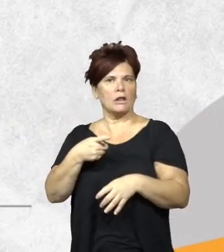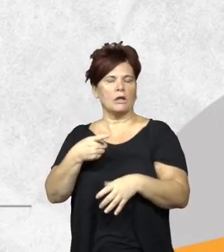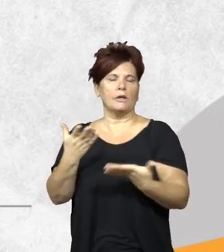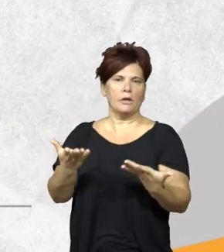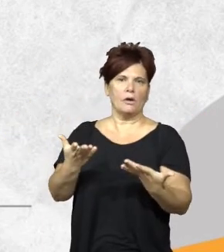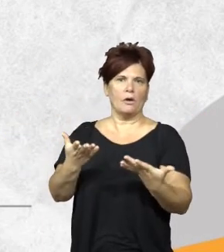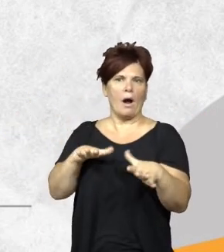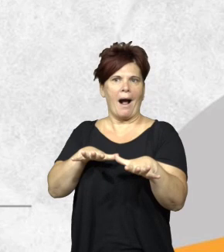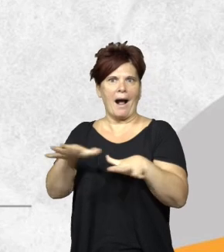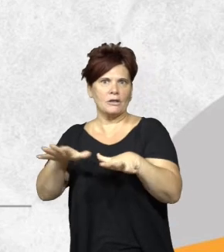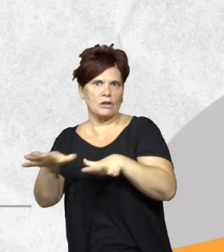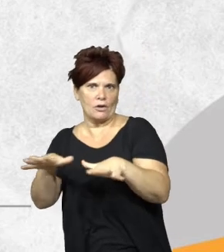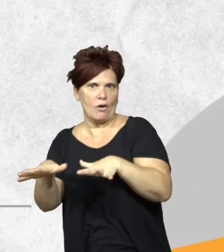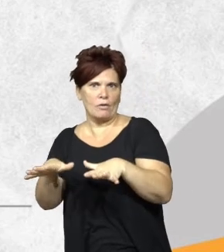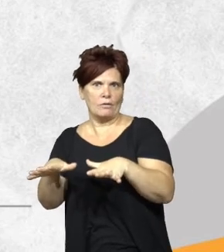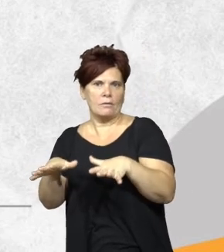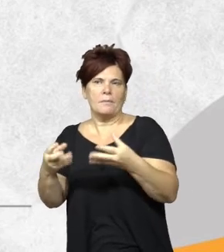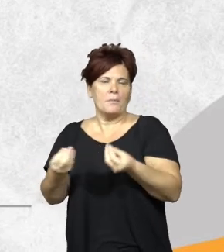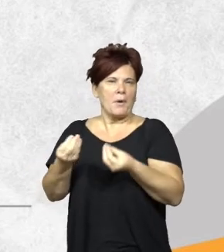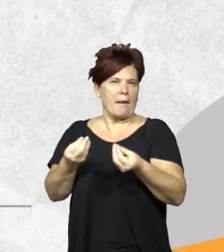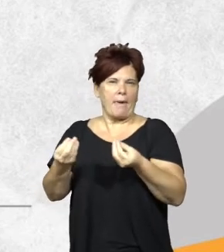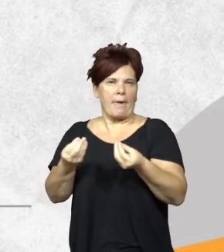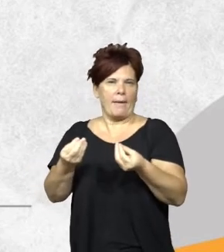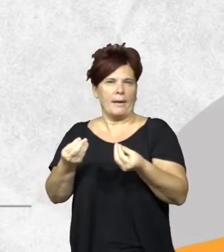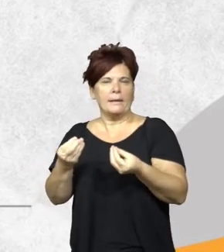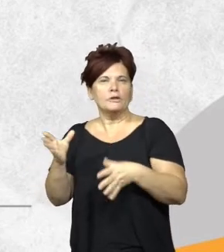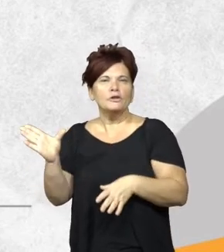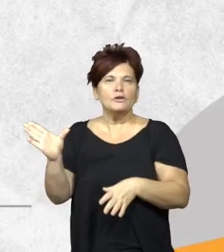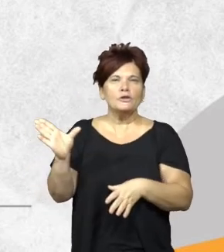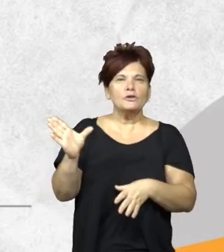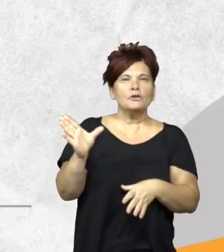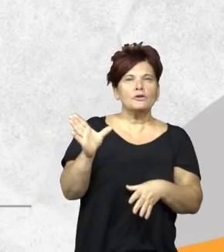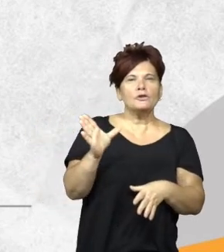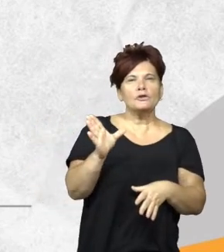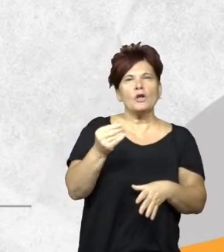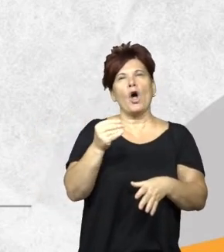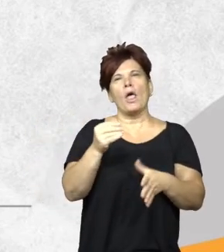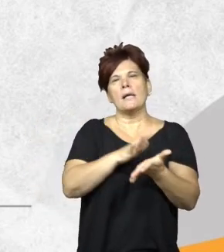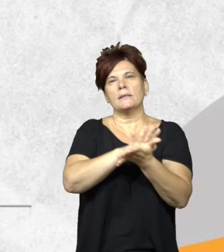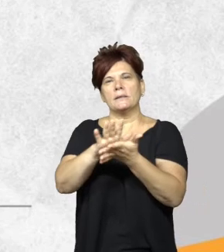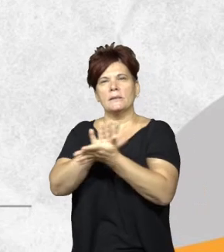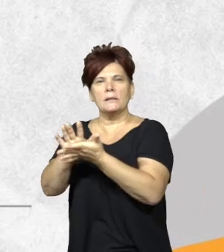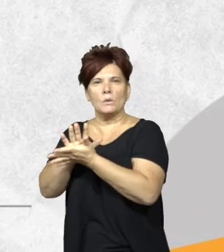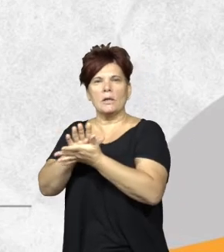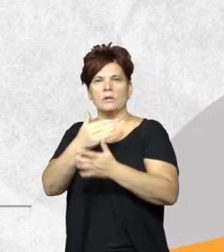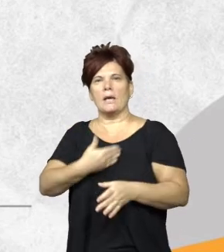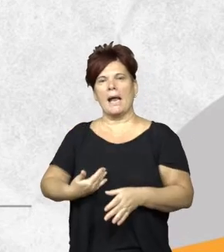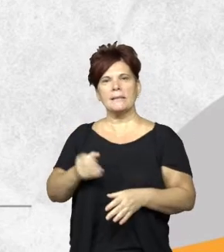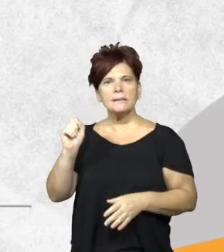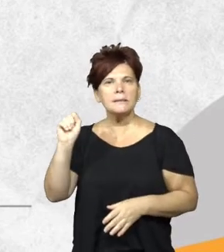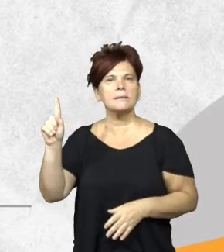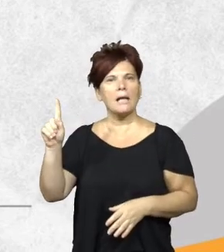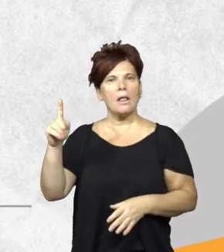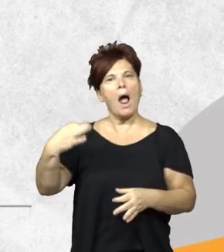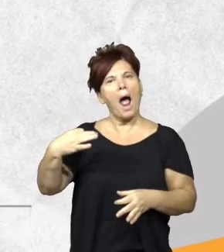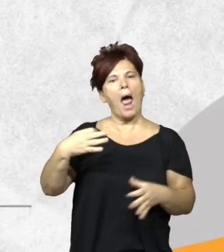la redundancia operativa ¿por qué? porque ya en todos y aquellos en aquellas áreas que tenía el Estado había